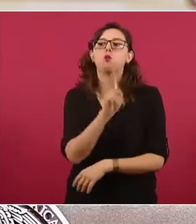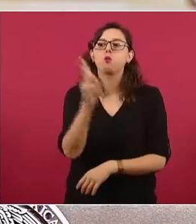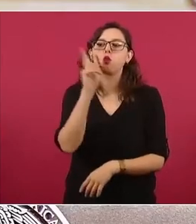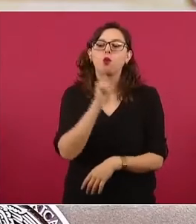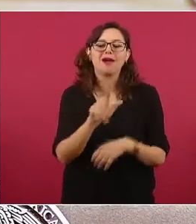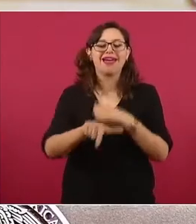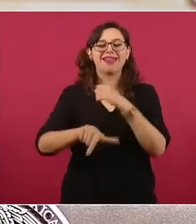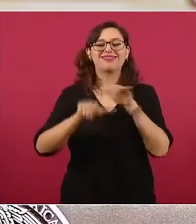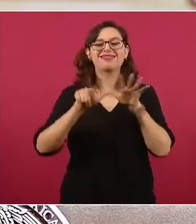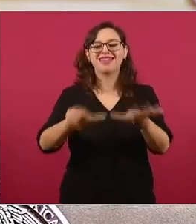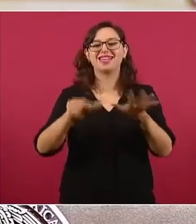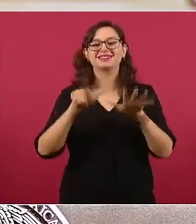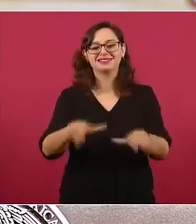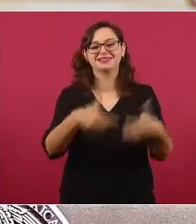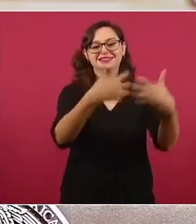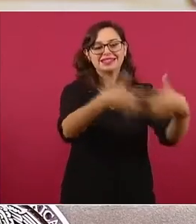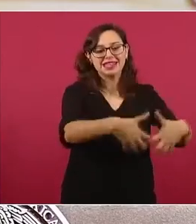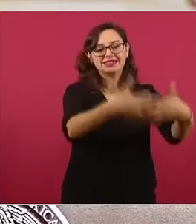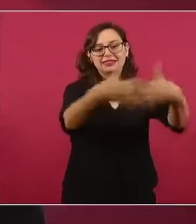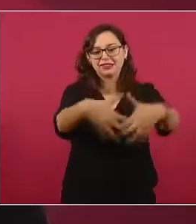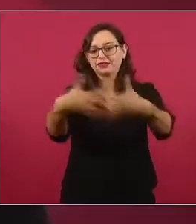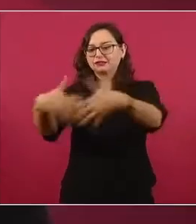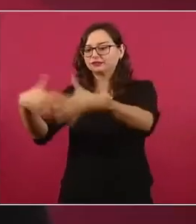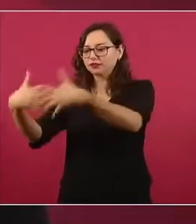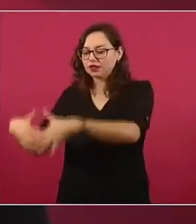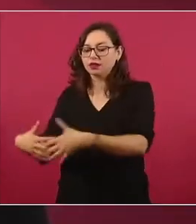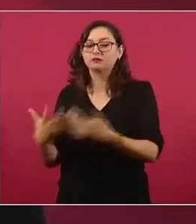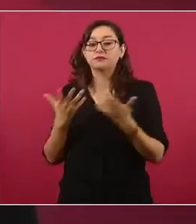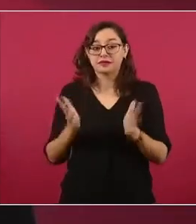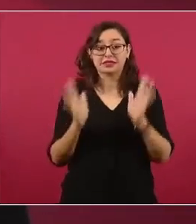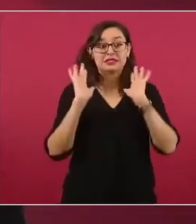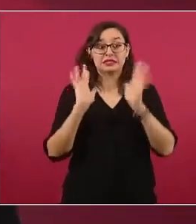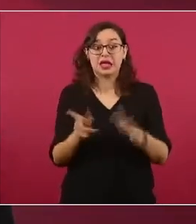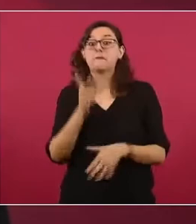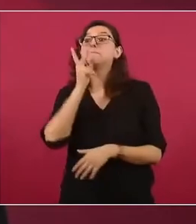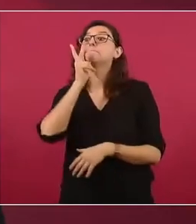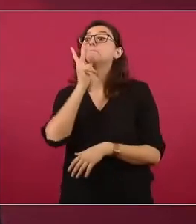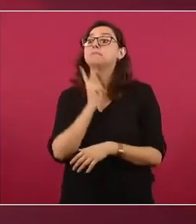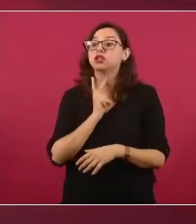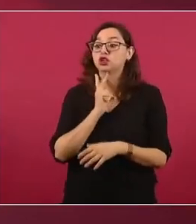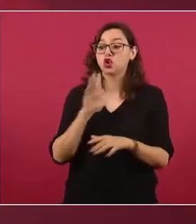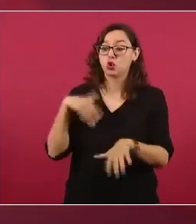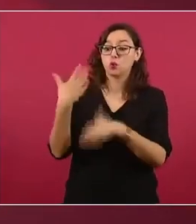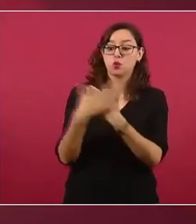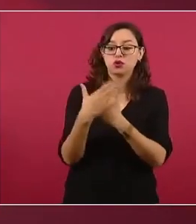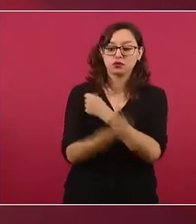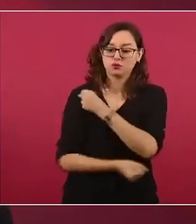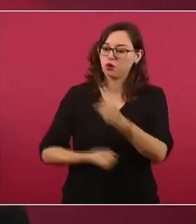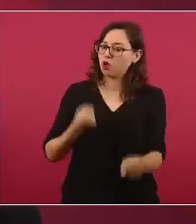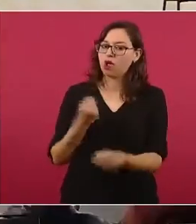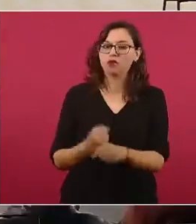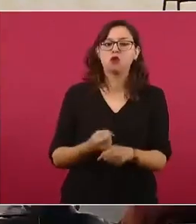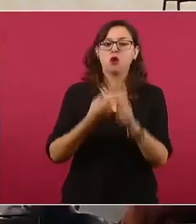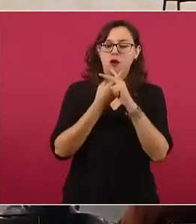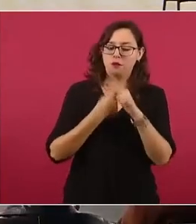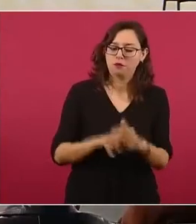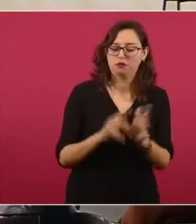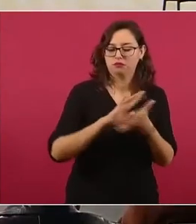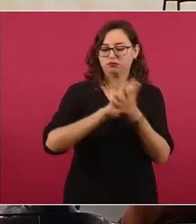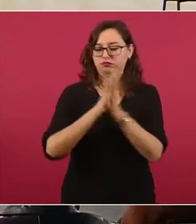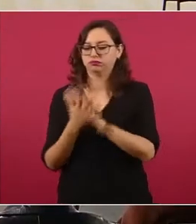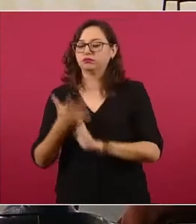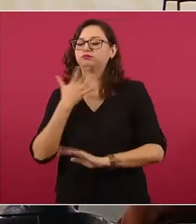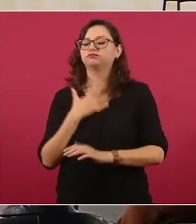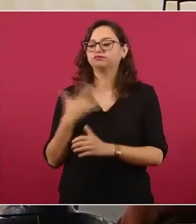plantas de proceso y se espera que comience a refinar petróleo en 2023. A lo largo de la construcción,